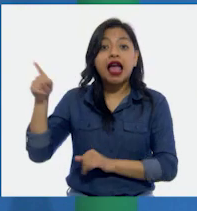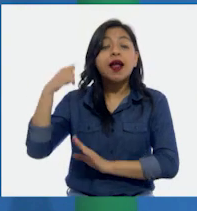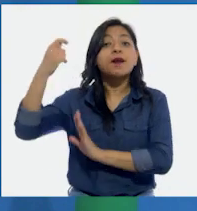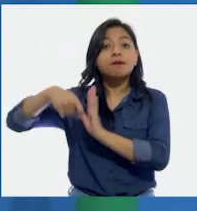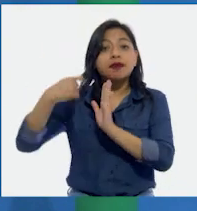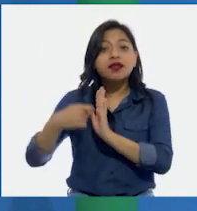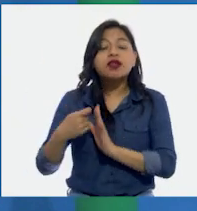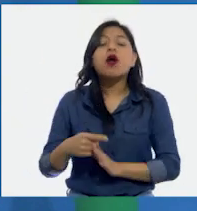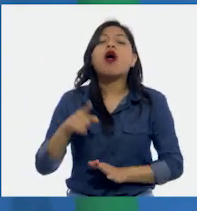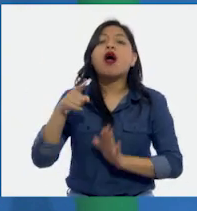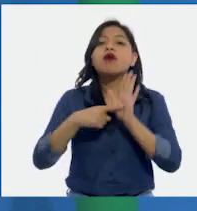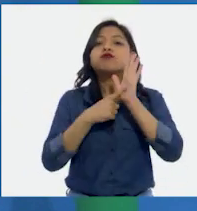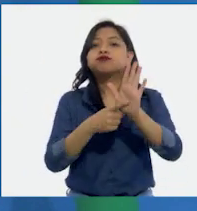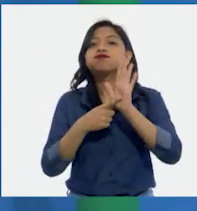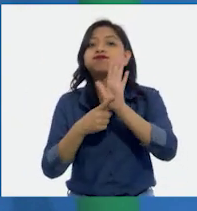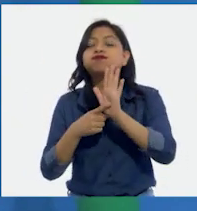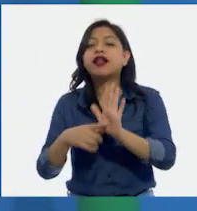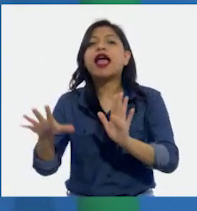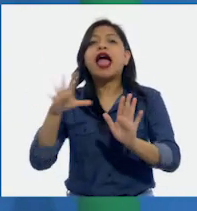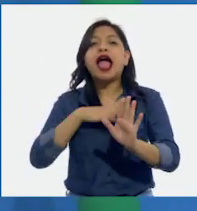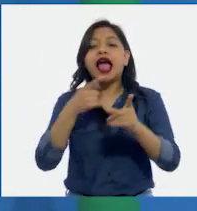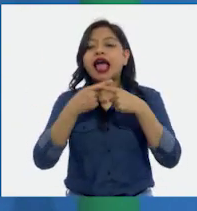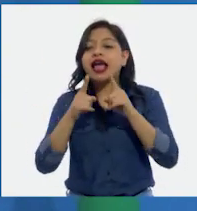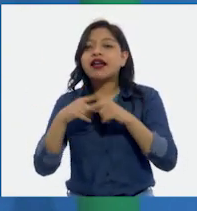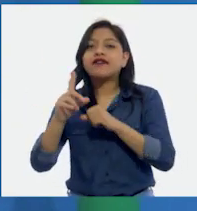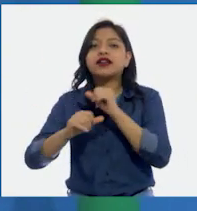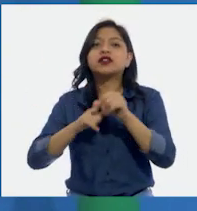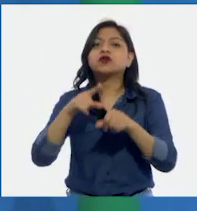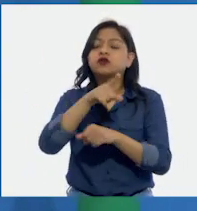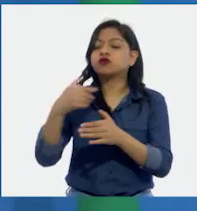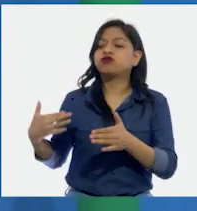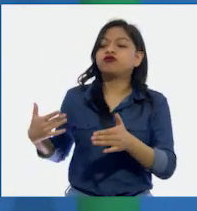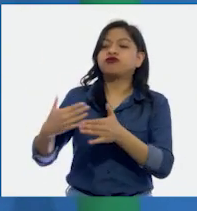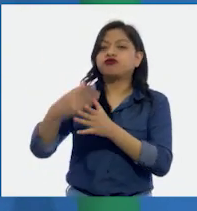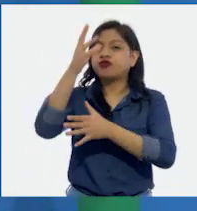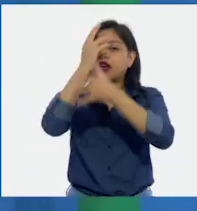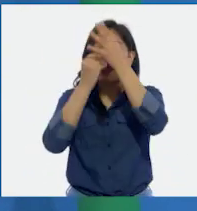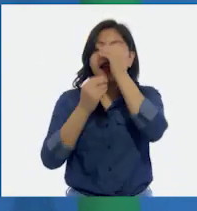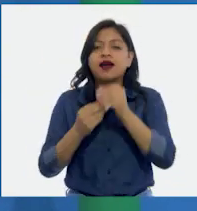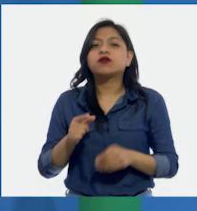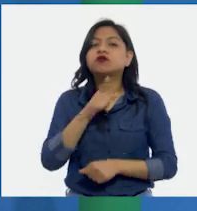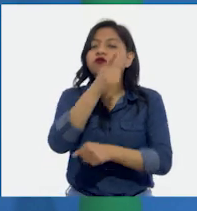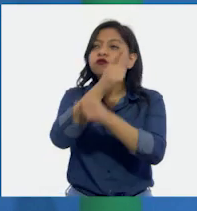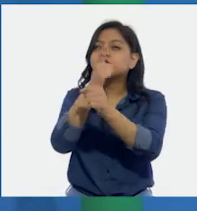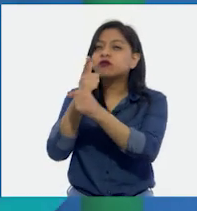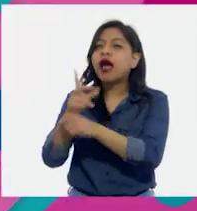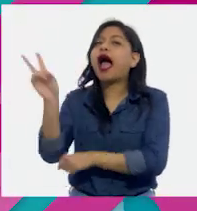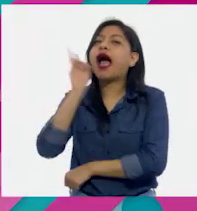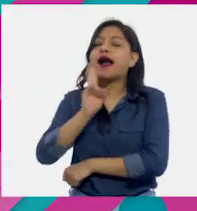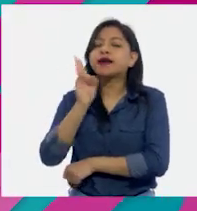aparecen varios de los ejemplos que hemos estado viendo en la clase. A ver si pueden identificarlos.